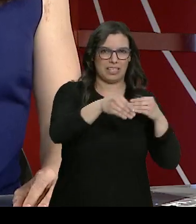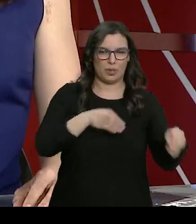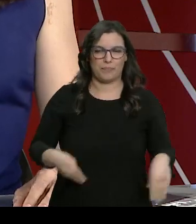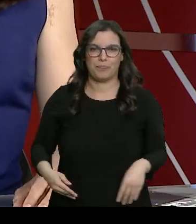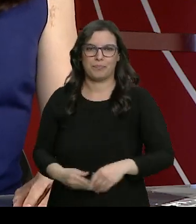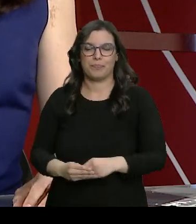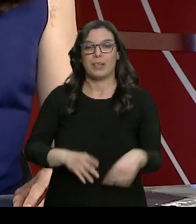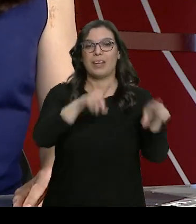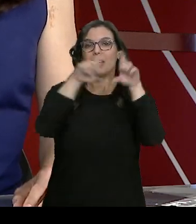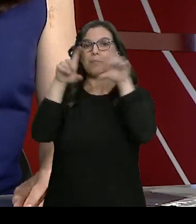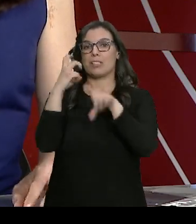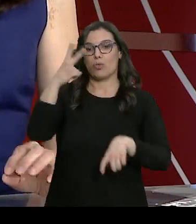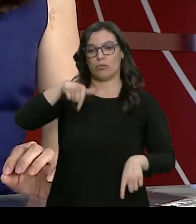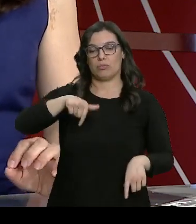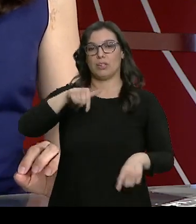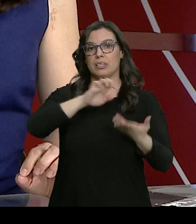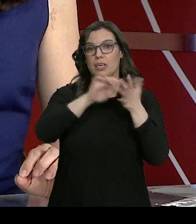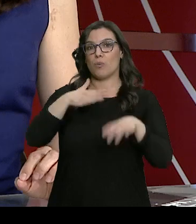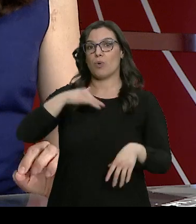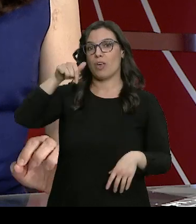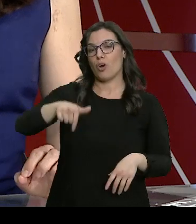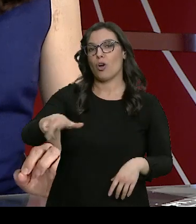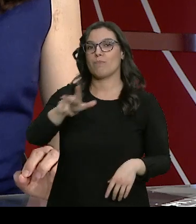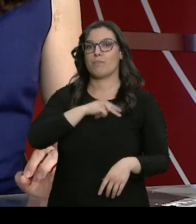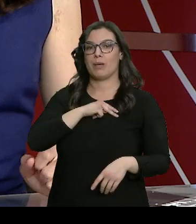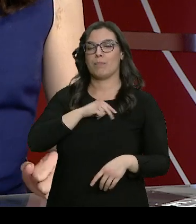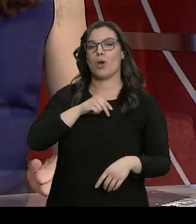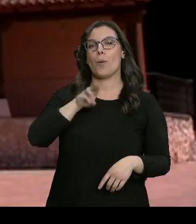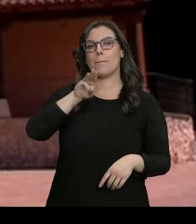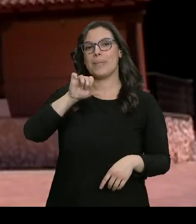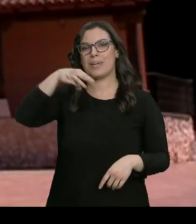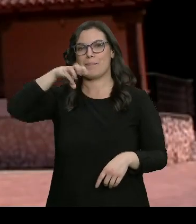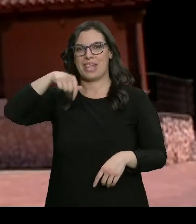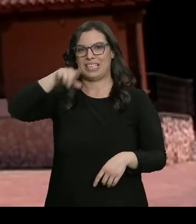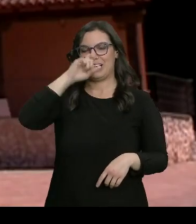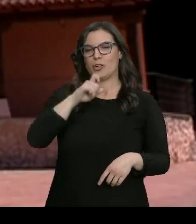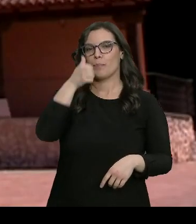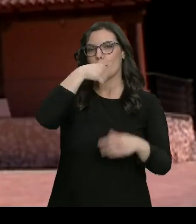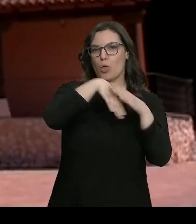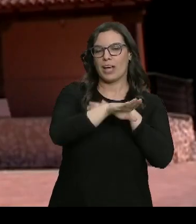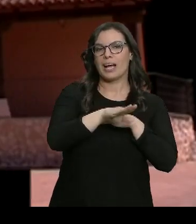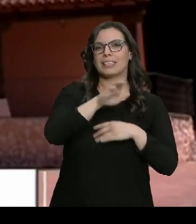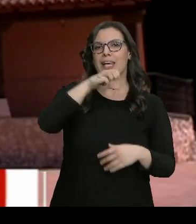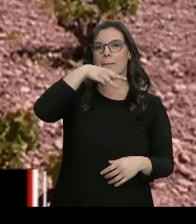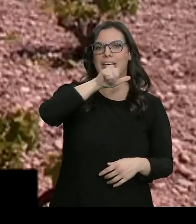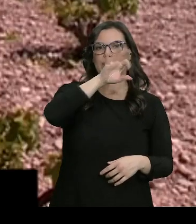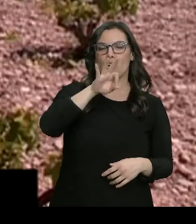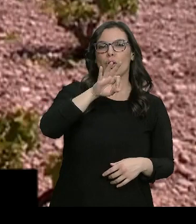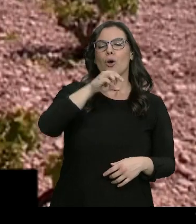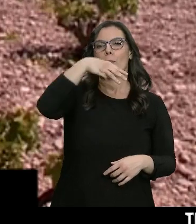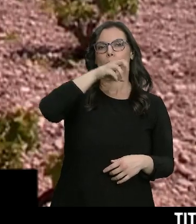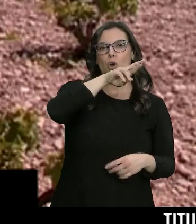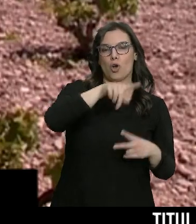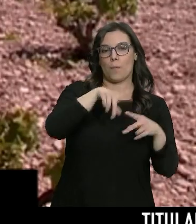Dos empresas de la comunidad pueden llevarse hoy el premio PyME del año. Son Bodegas Emilio Moro de Valladolid y